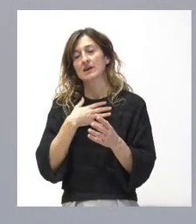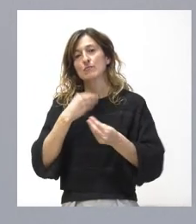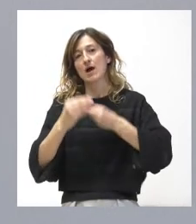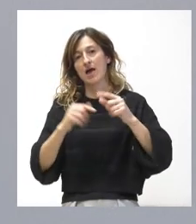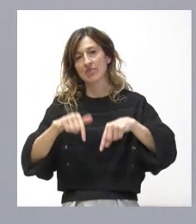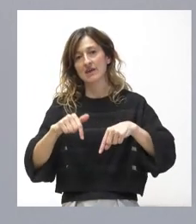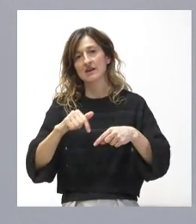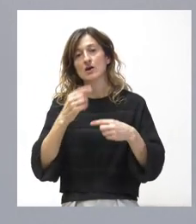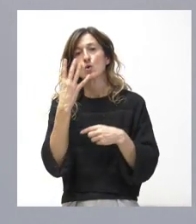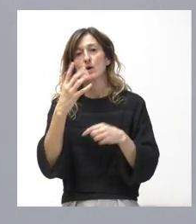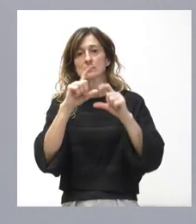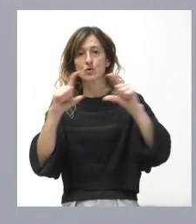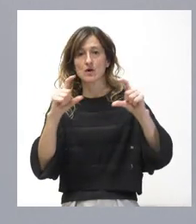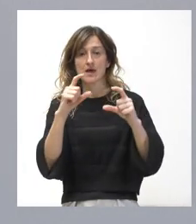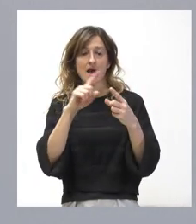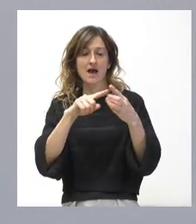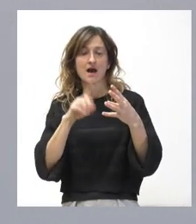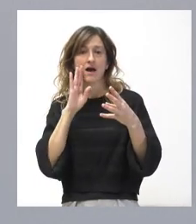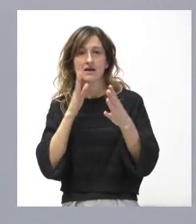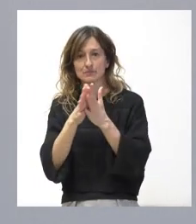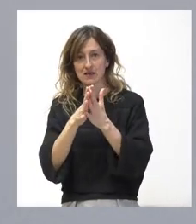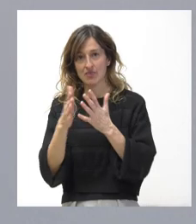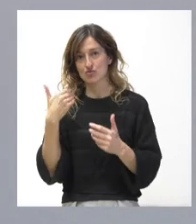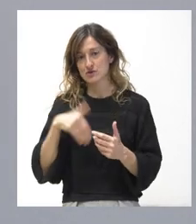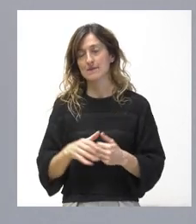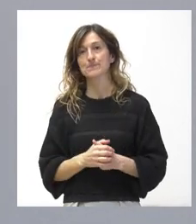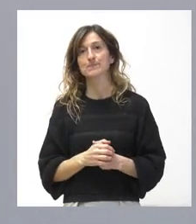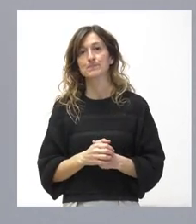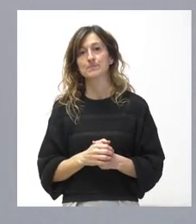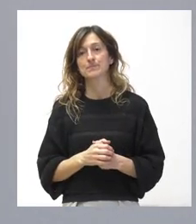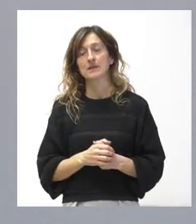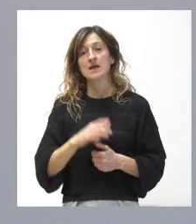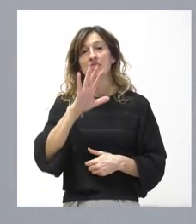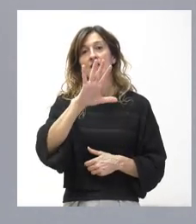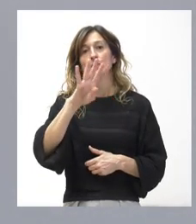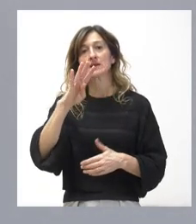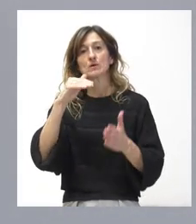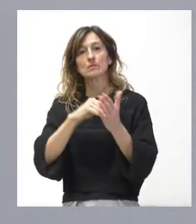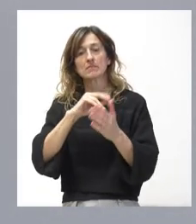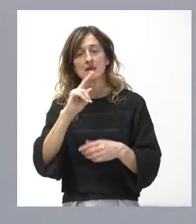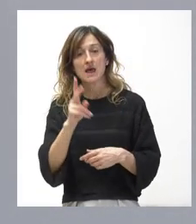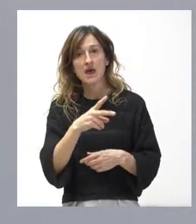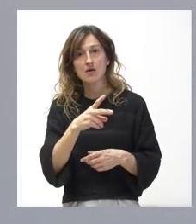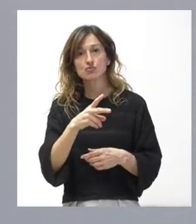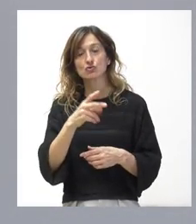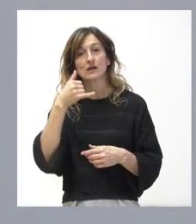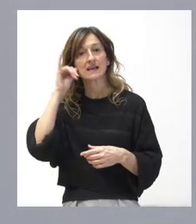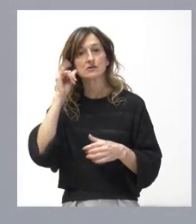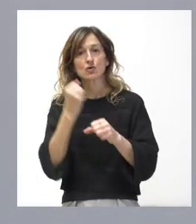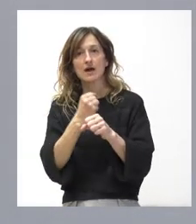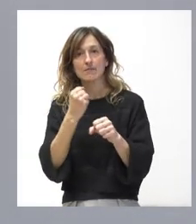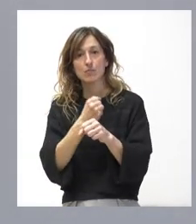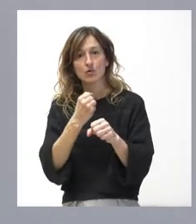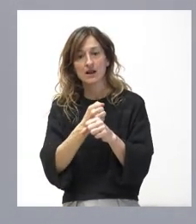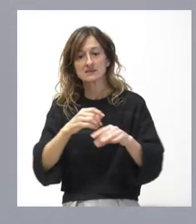de estas cuatro empresas que les he citado esta mañana. 54.000 euros para la prevención de los riesgos laborales de inhalación de